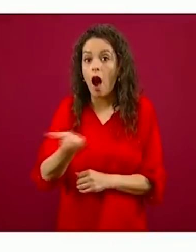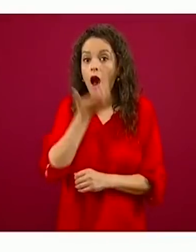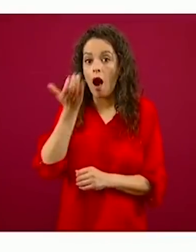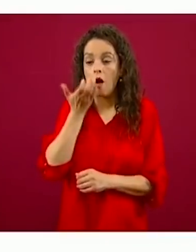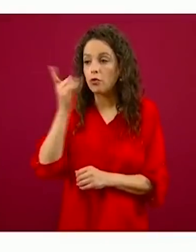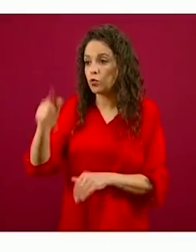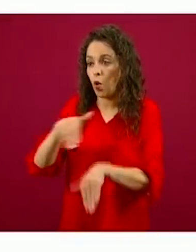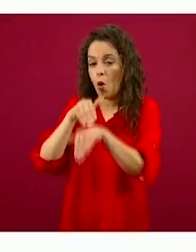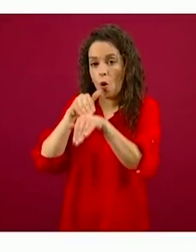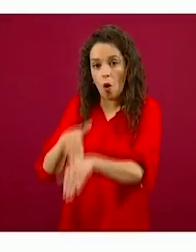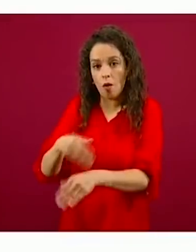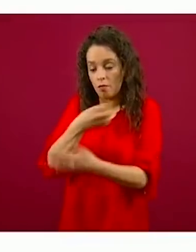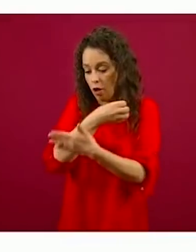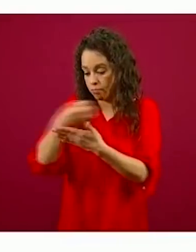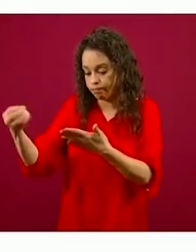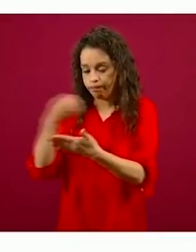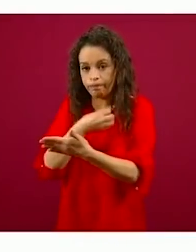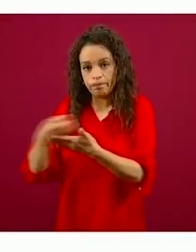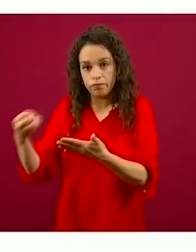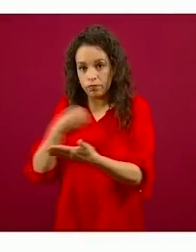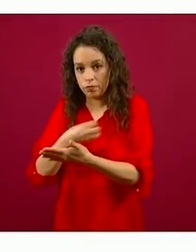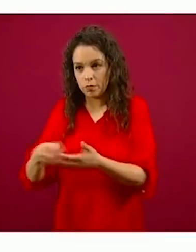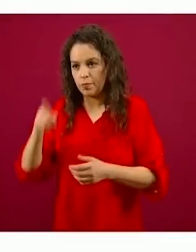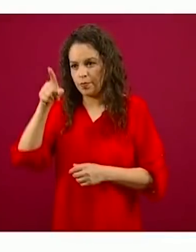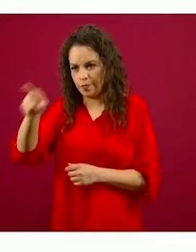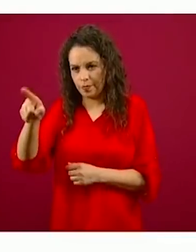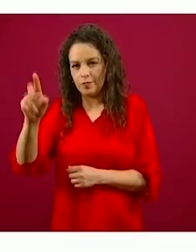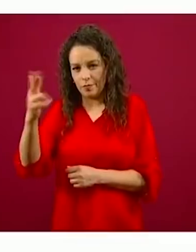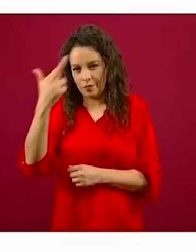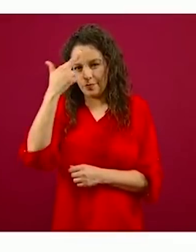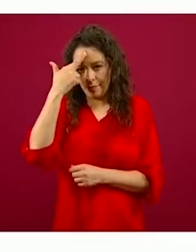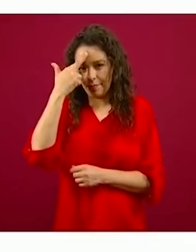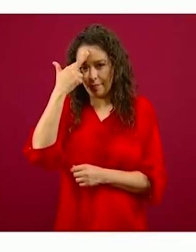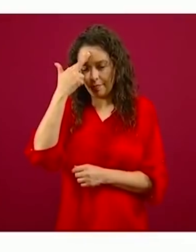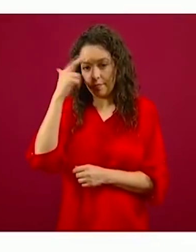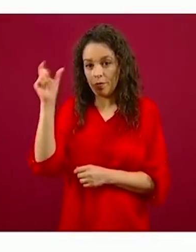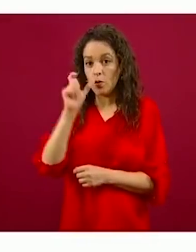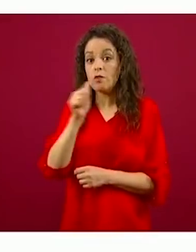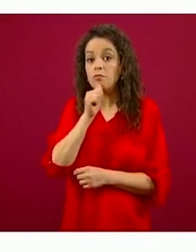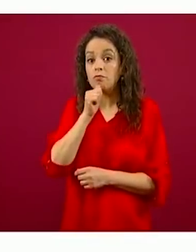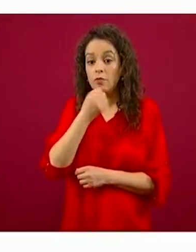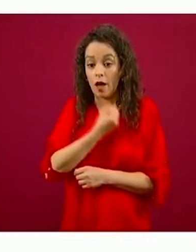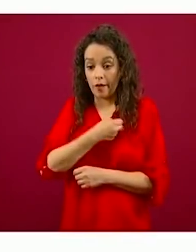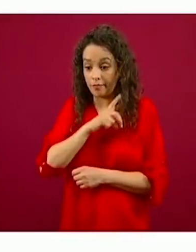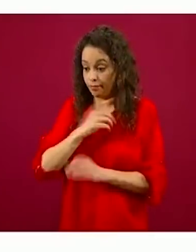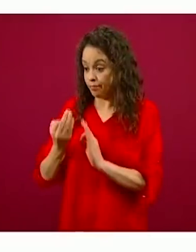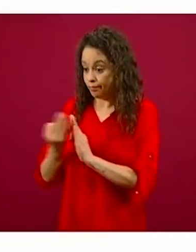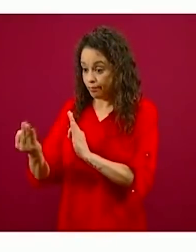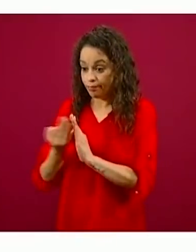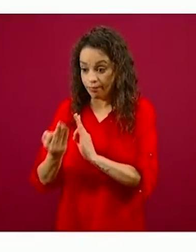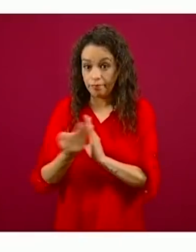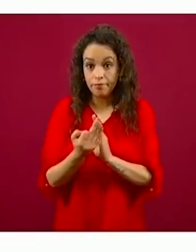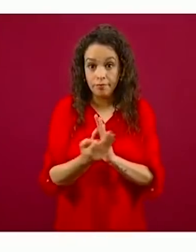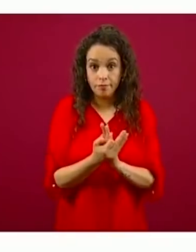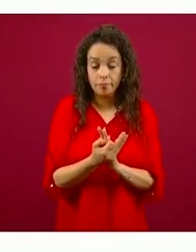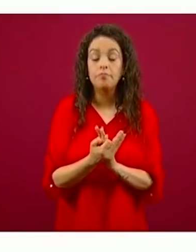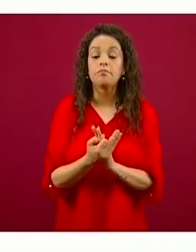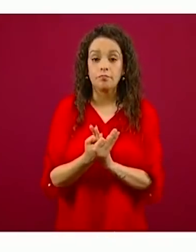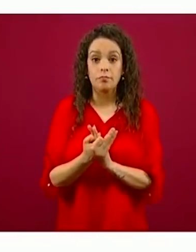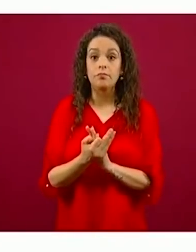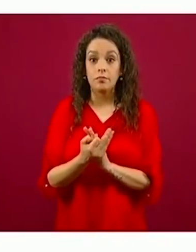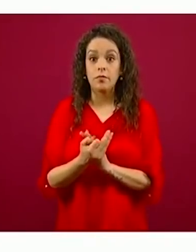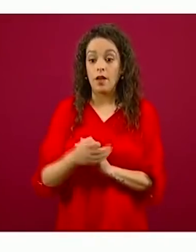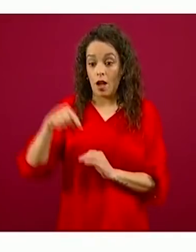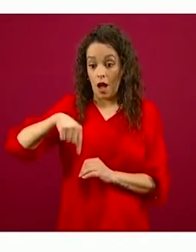protocolo. Ustedes recordarán que poquito antes de que nos fuéramos a la sana distancia, estábamos operando sobre una alerta por